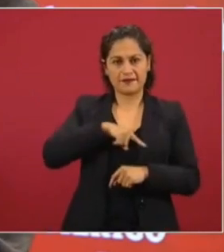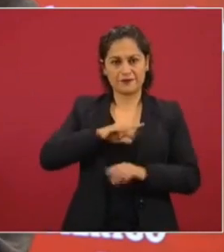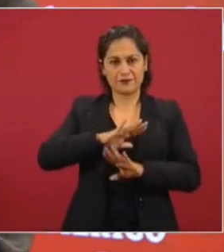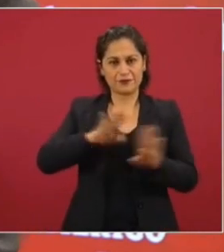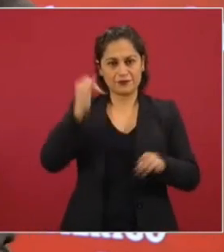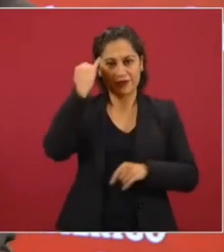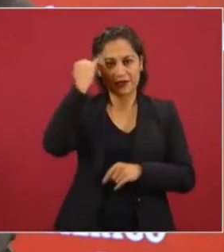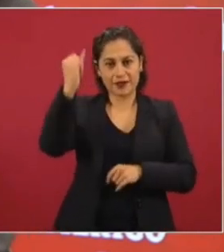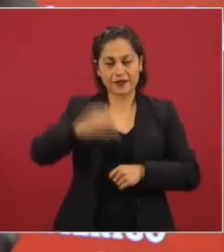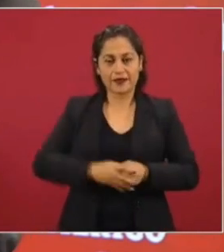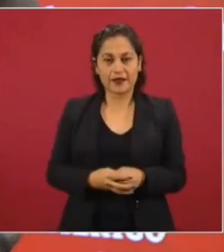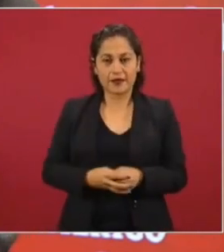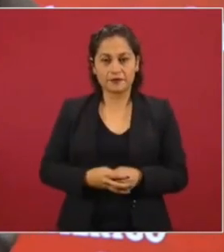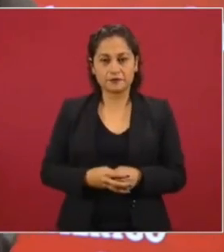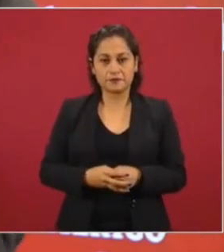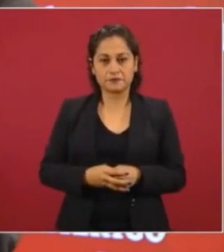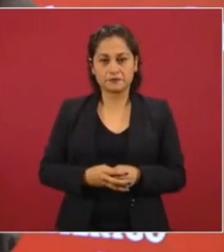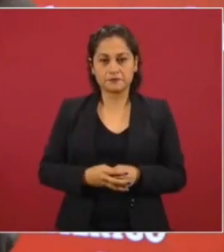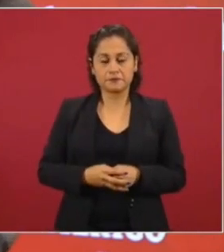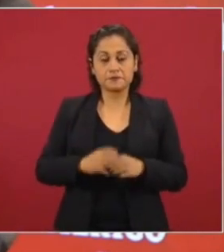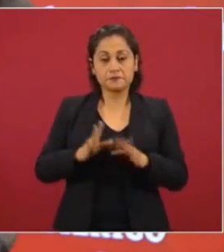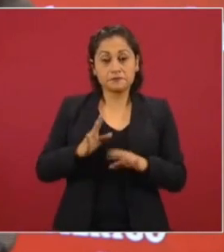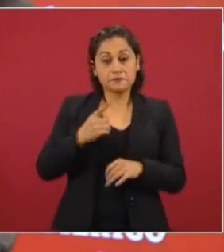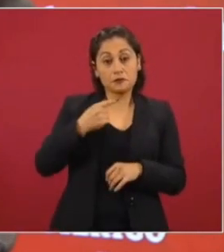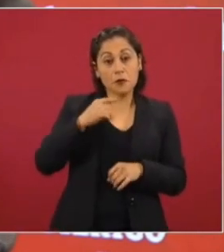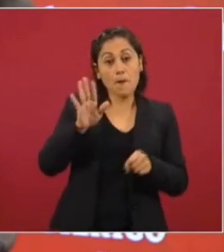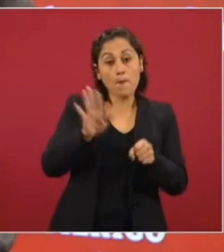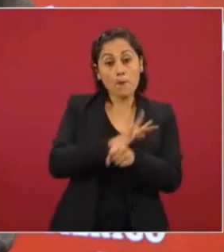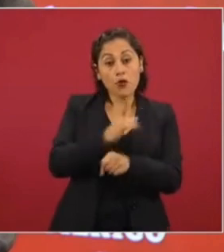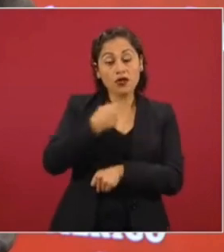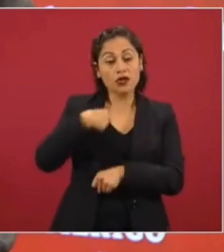que lo consideramos un régimen de corrupción.